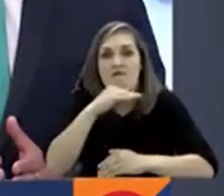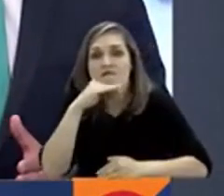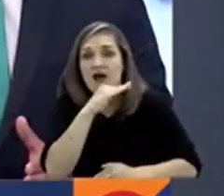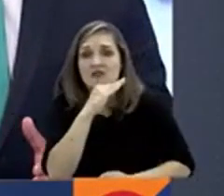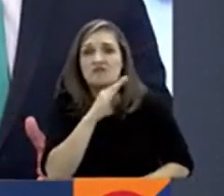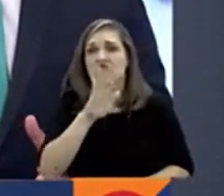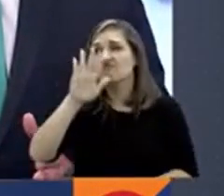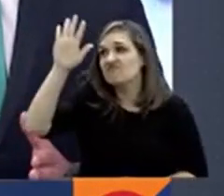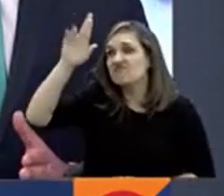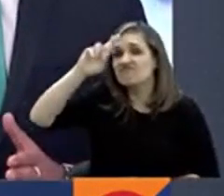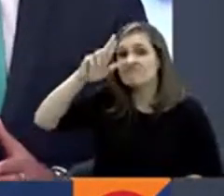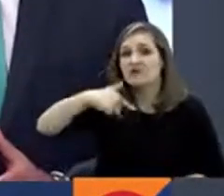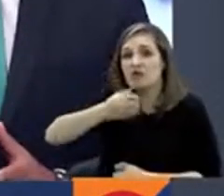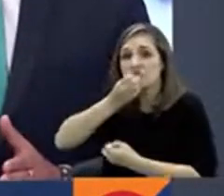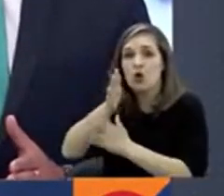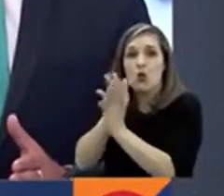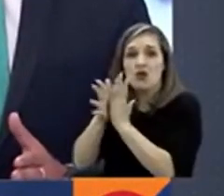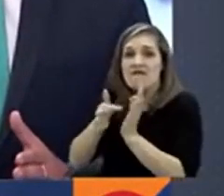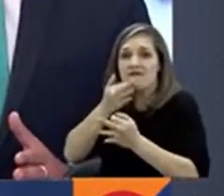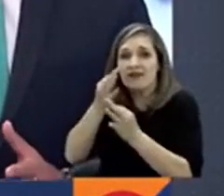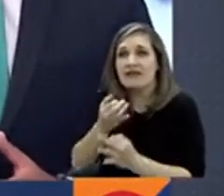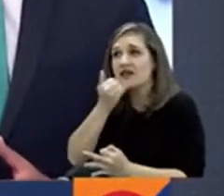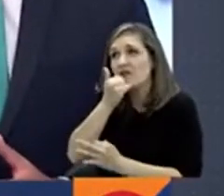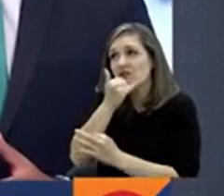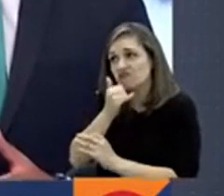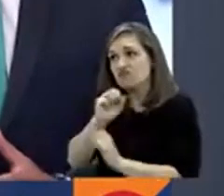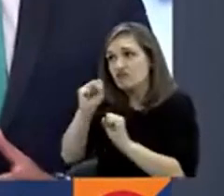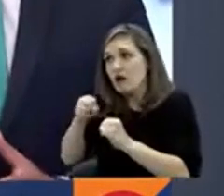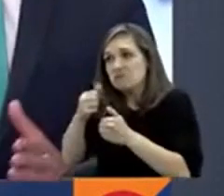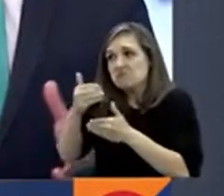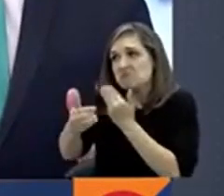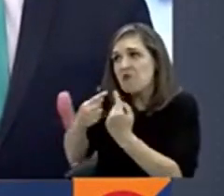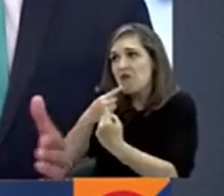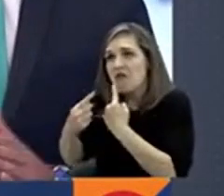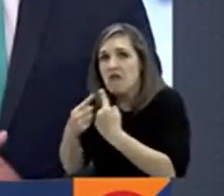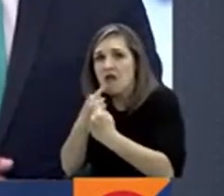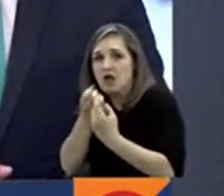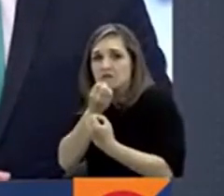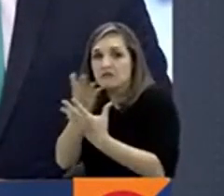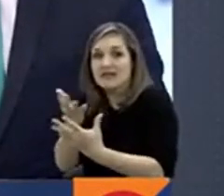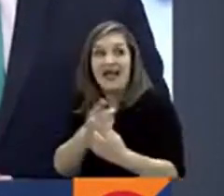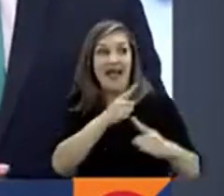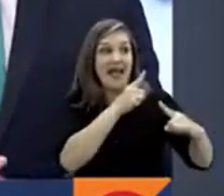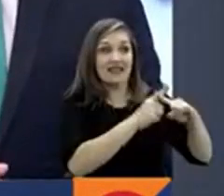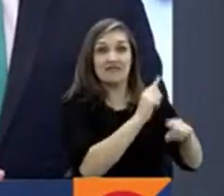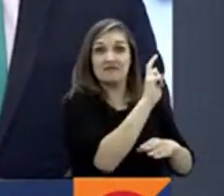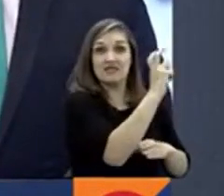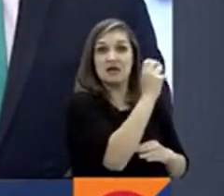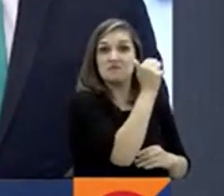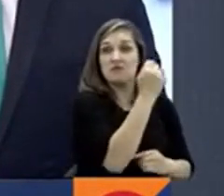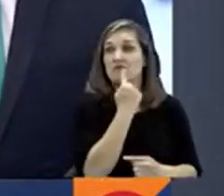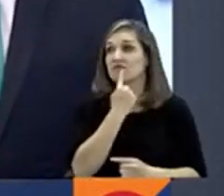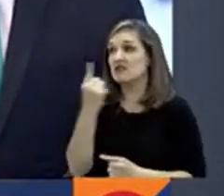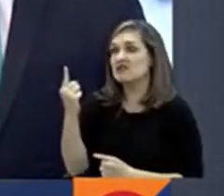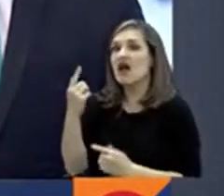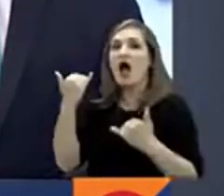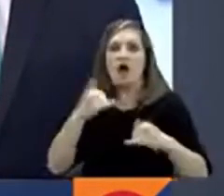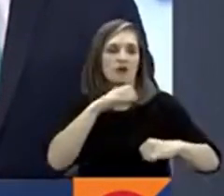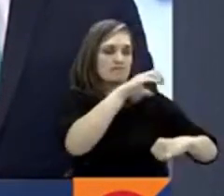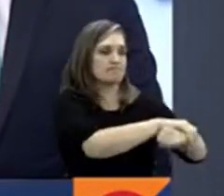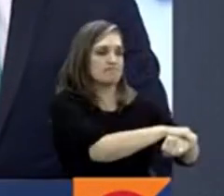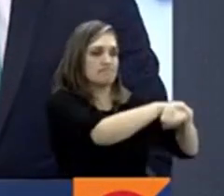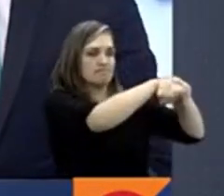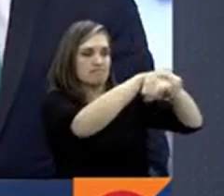la Fiscalía la verdad de todo lo sucedido. Por estas decisiones que anticipó la exfiscal, además fue enviada en detención